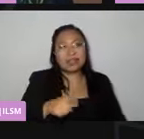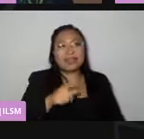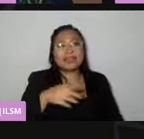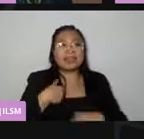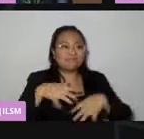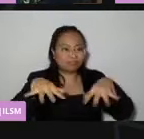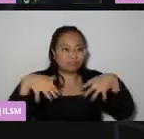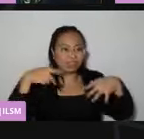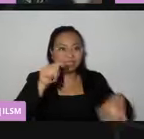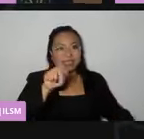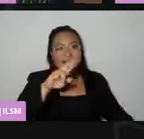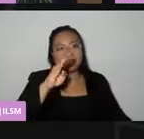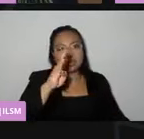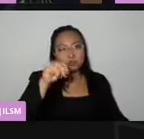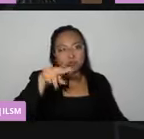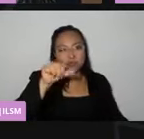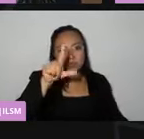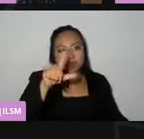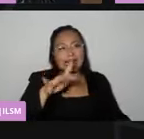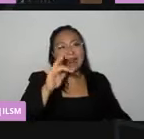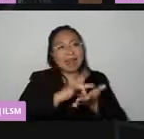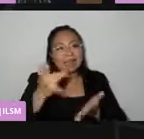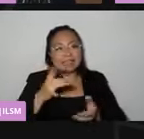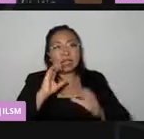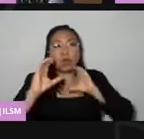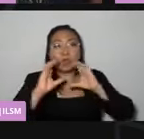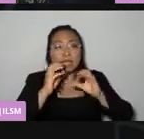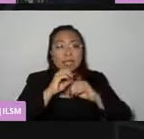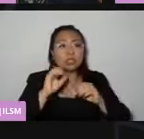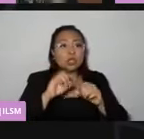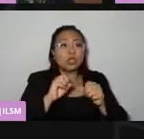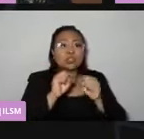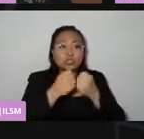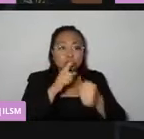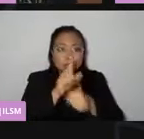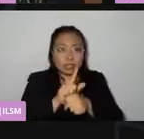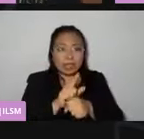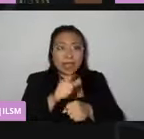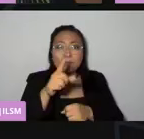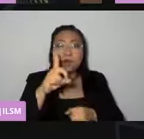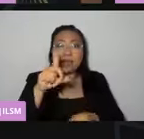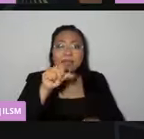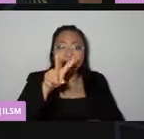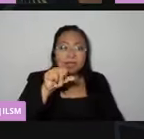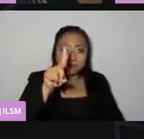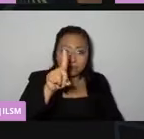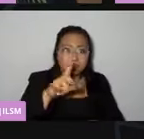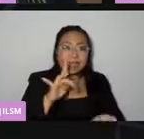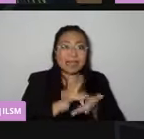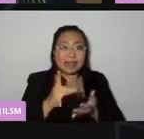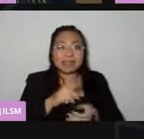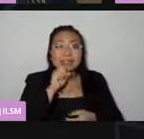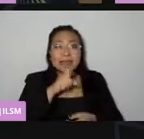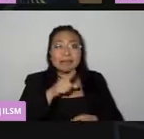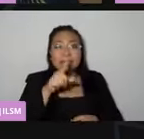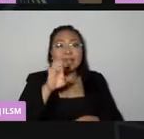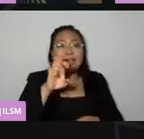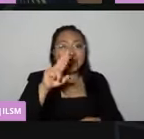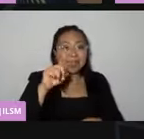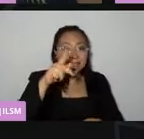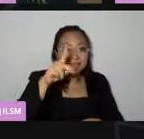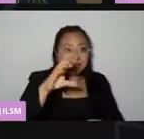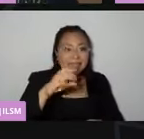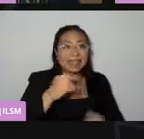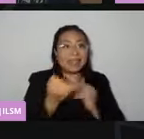te abrazamos muy fuerte, muchas gracias a Comunicación Social a través de David y de Eric el día de hoy, gracias a los dos,